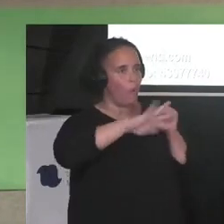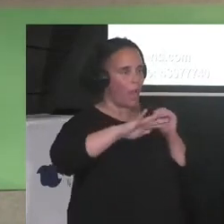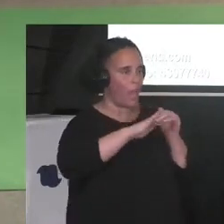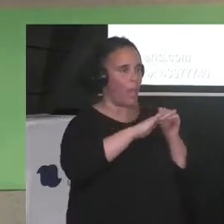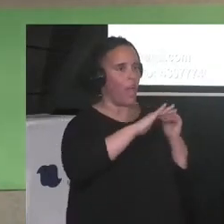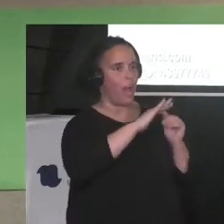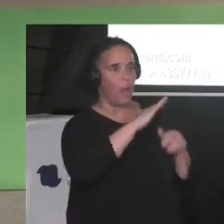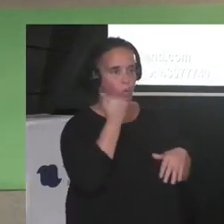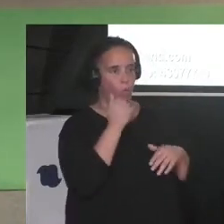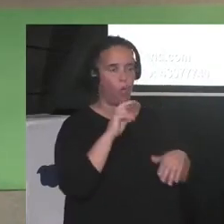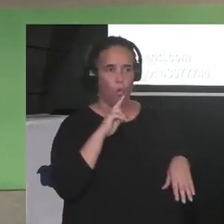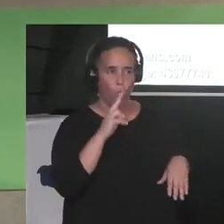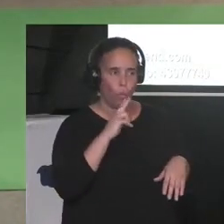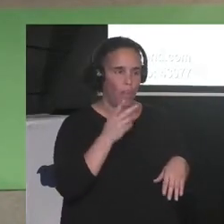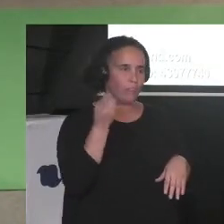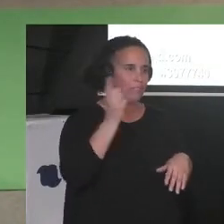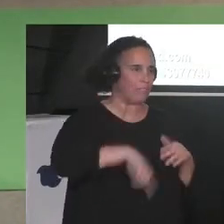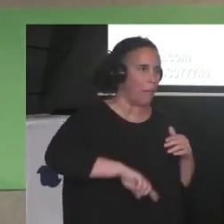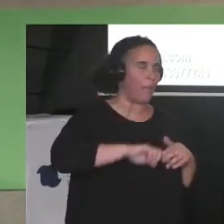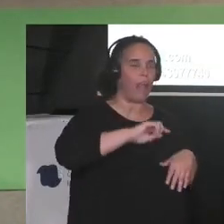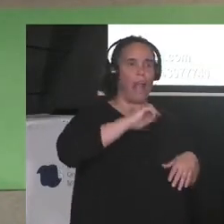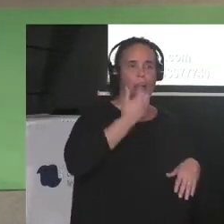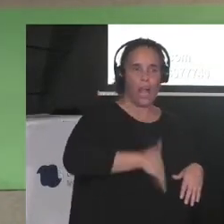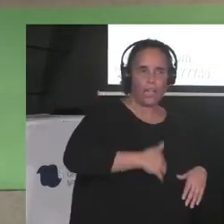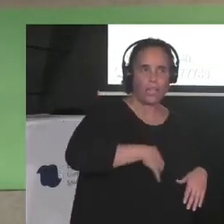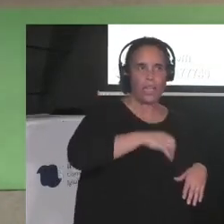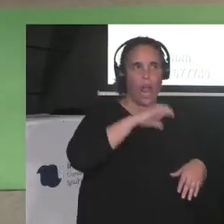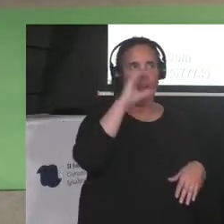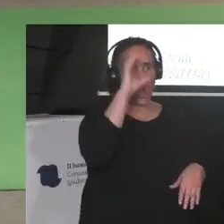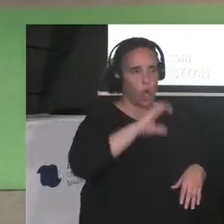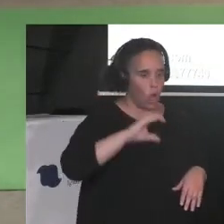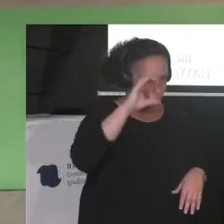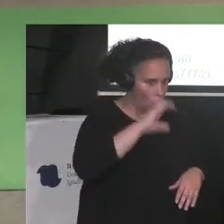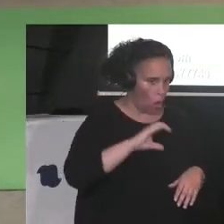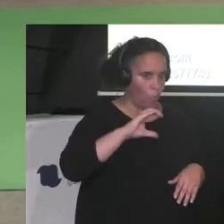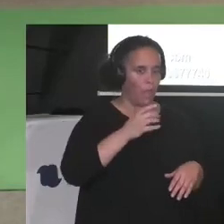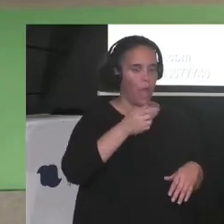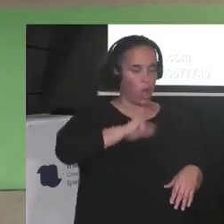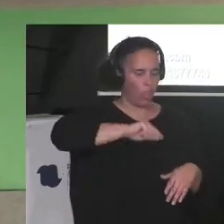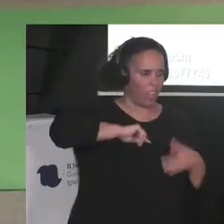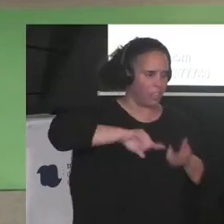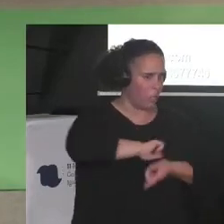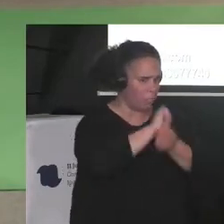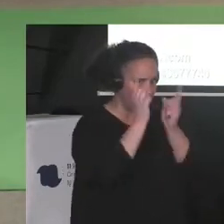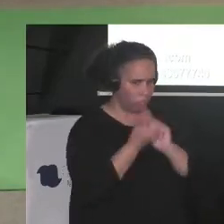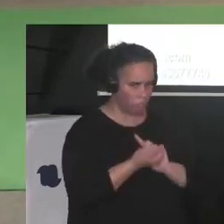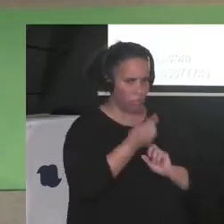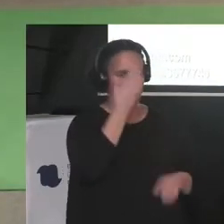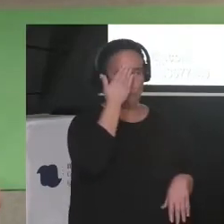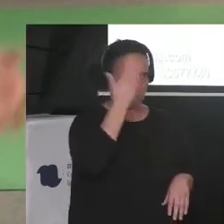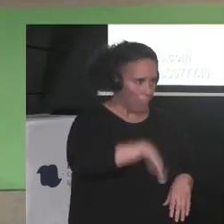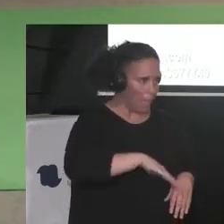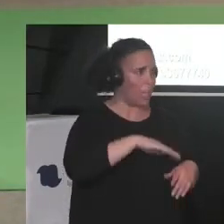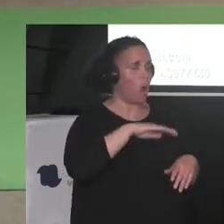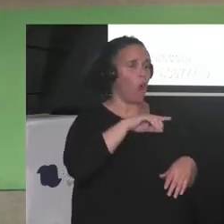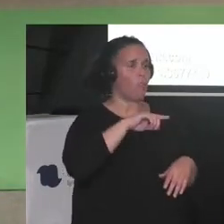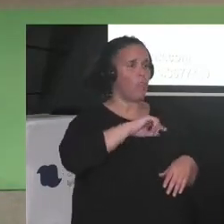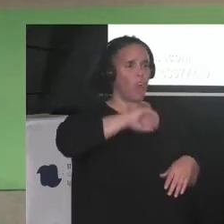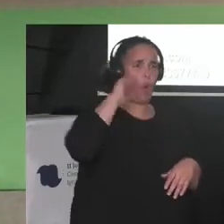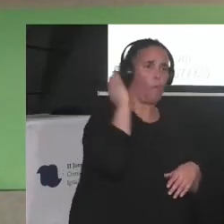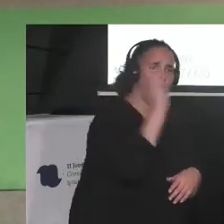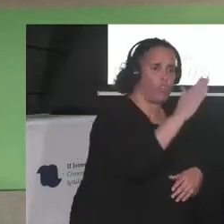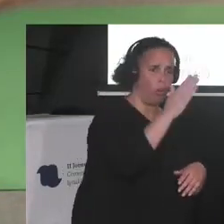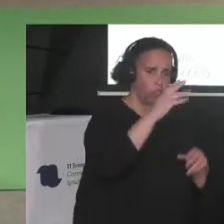en Argentina, en México, en Colombia, el profundo cambio de conciencia, la conmoción social, el otro relato, los nuevos sentidos